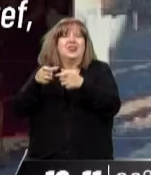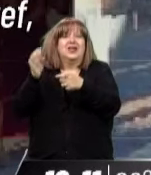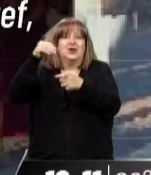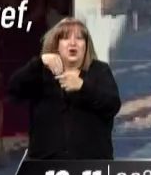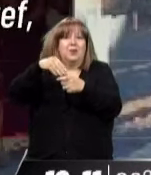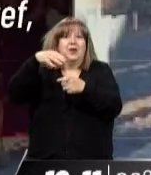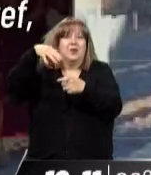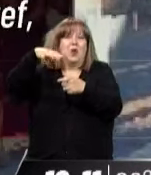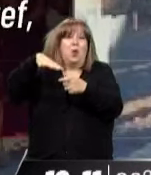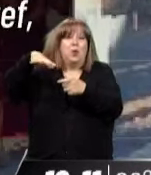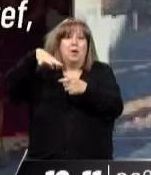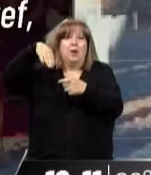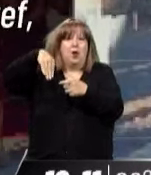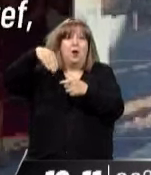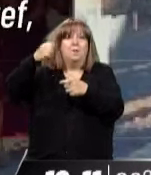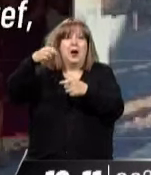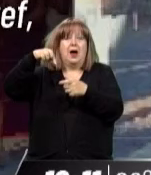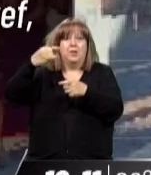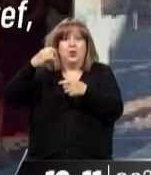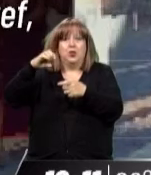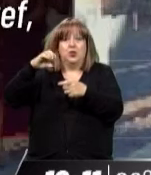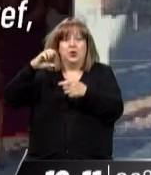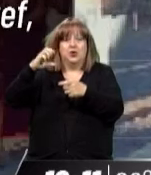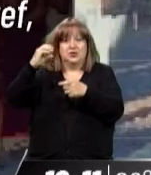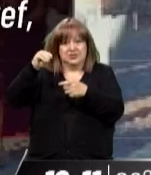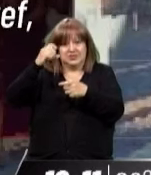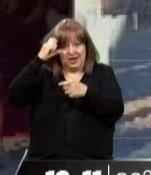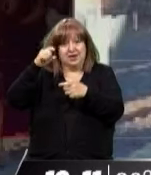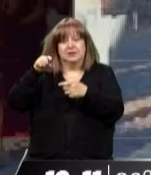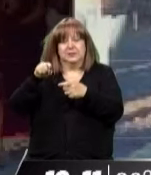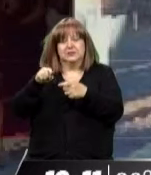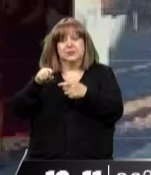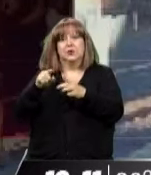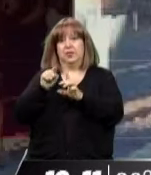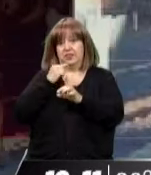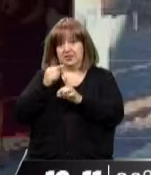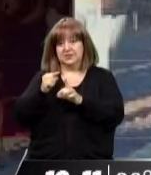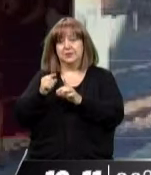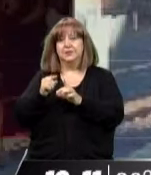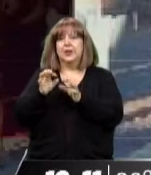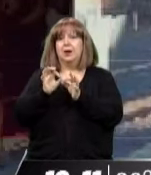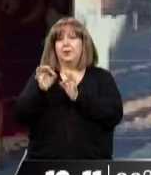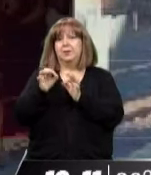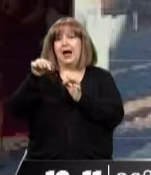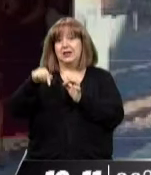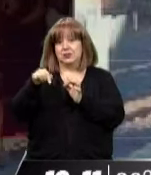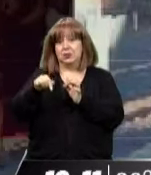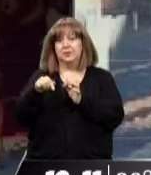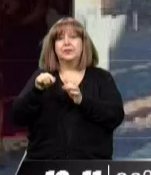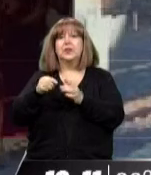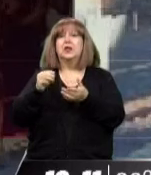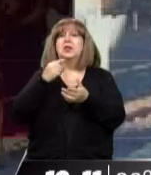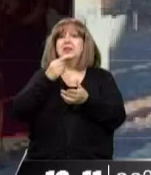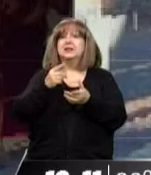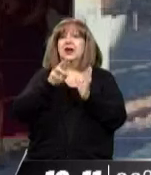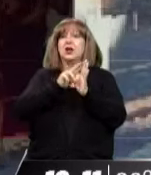con asiento en la provincia de Mendoza, en tierras muy cercanas a las anteriores que habíamos señalado, un poco más al sur. ¿Qué